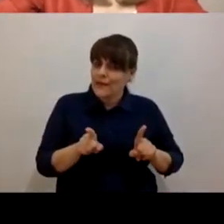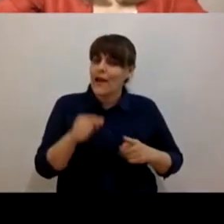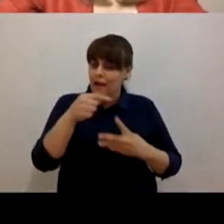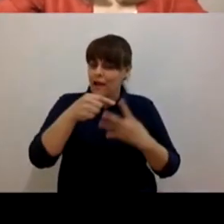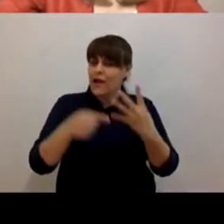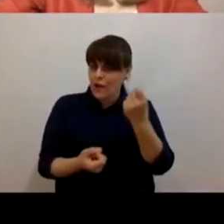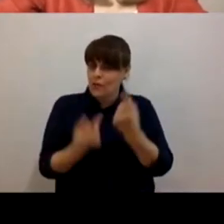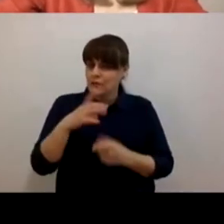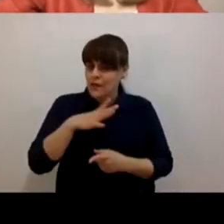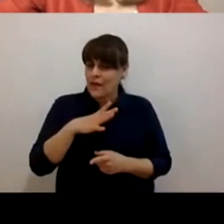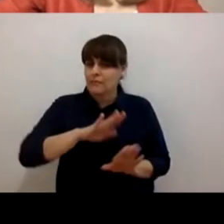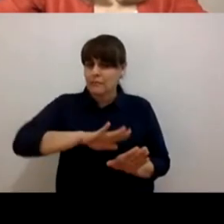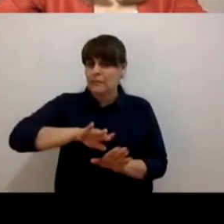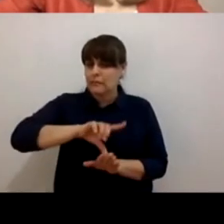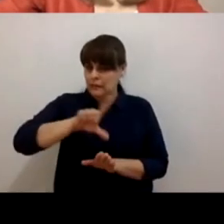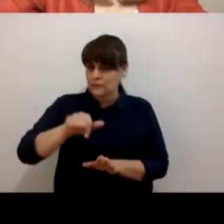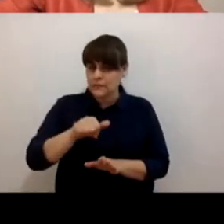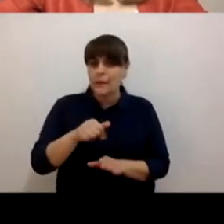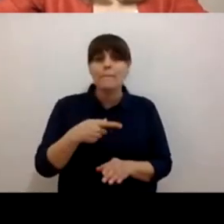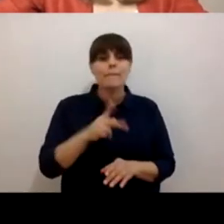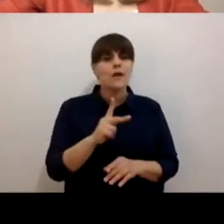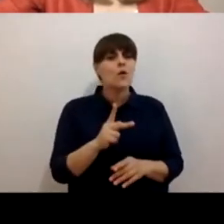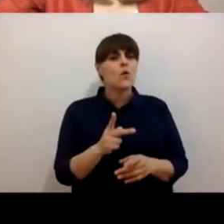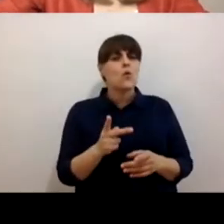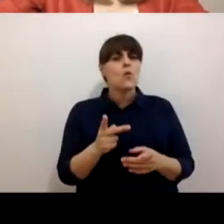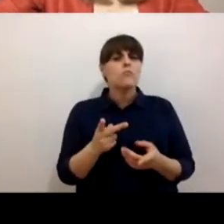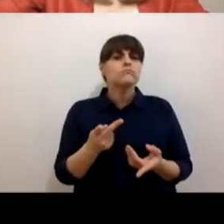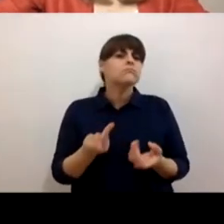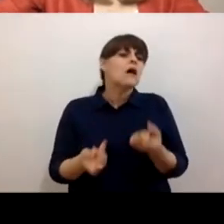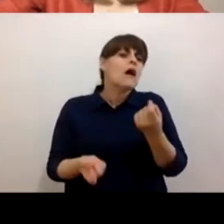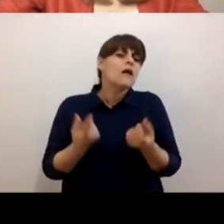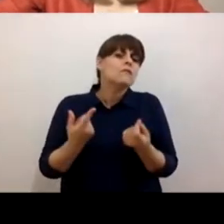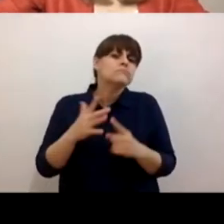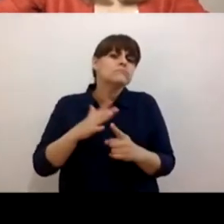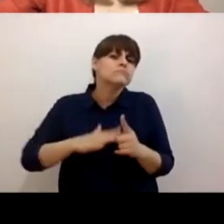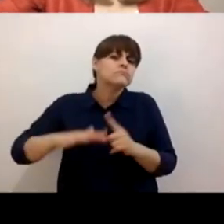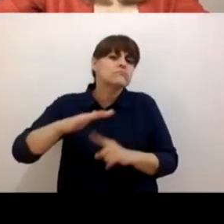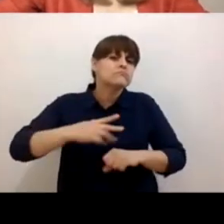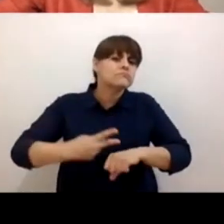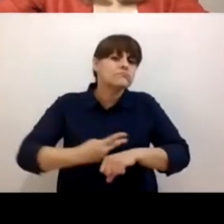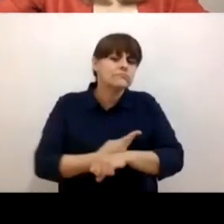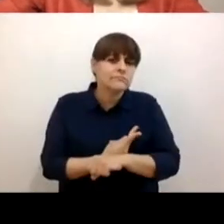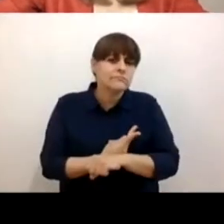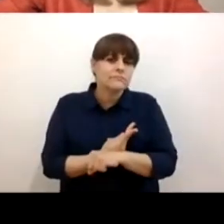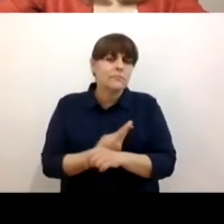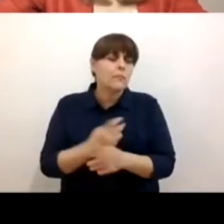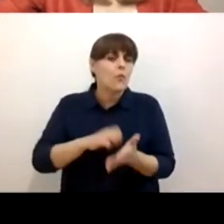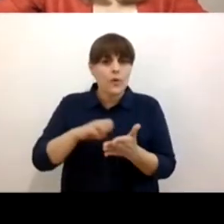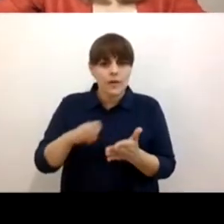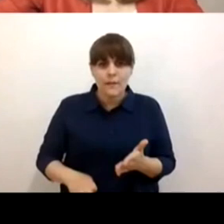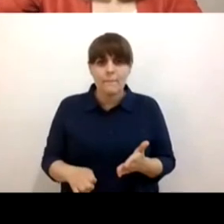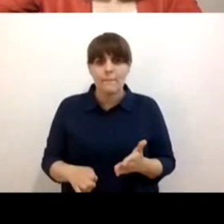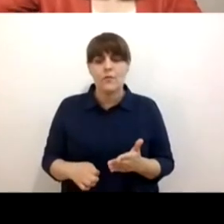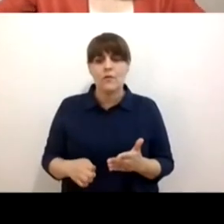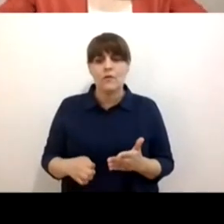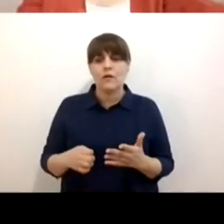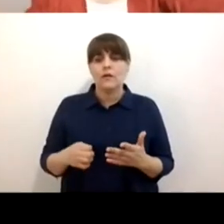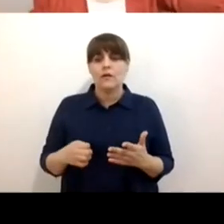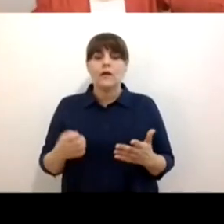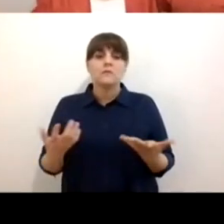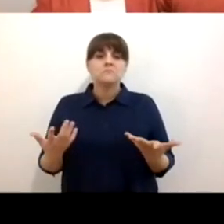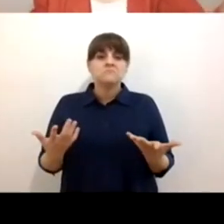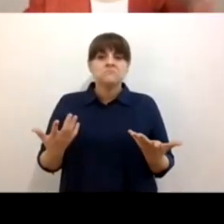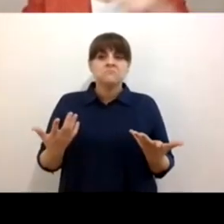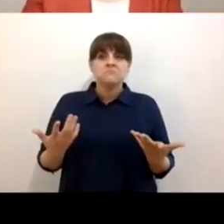situaciones que pueden darse que son perfectamente comprensibles en un proceso de duelo, como cambios drásticos de ánimo, como